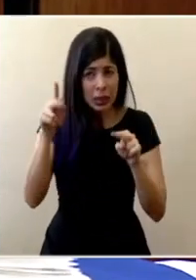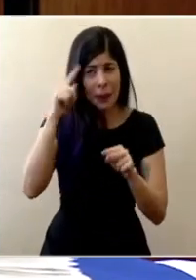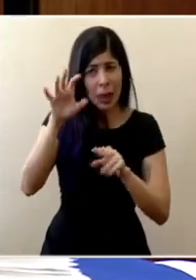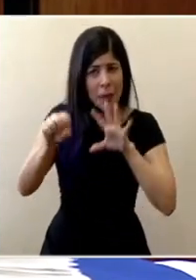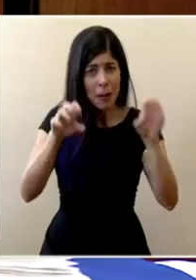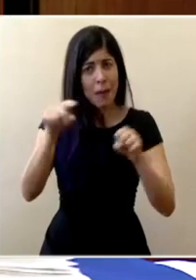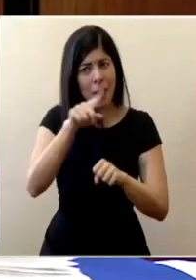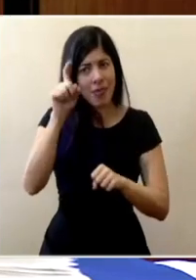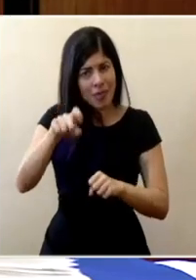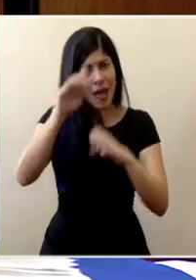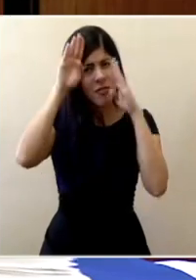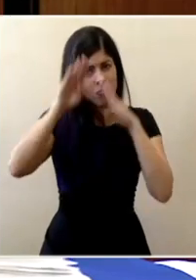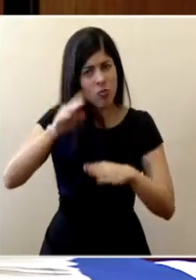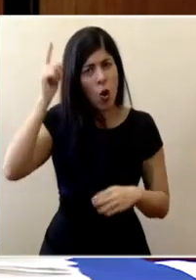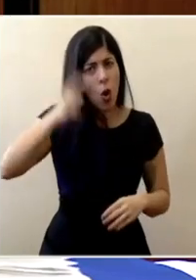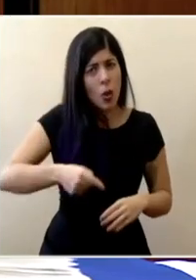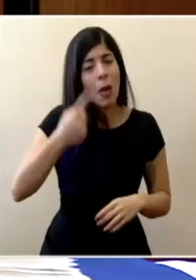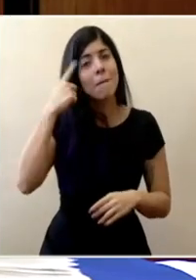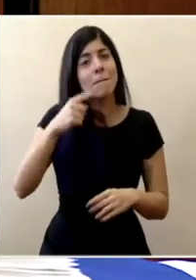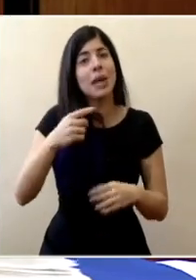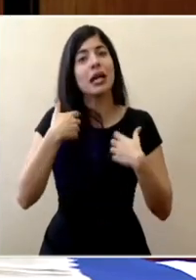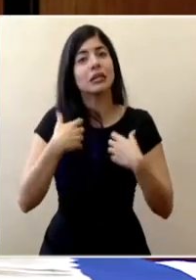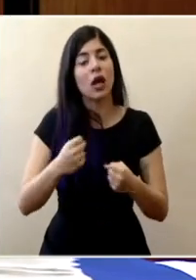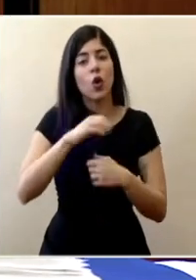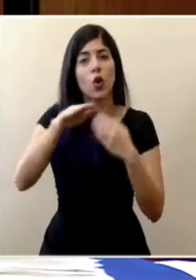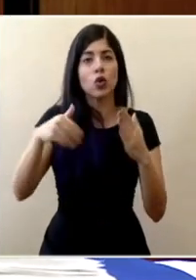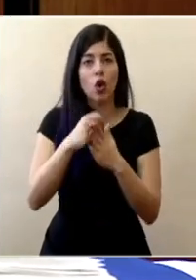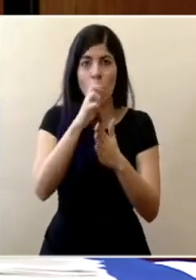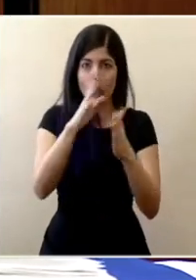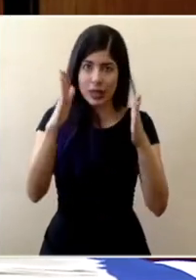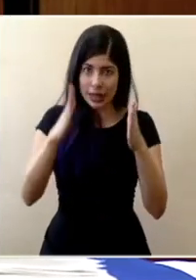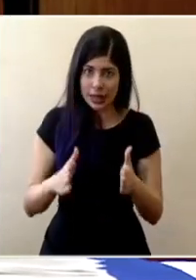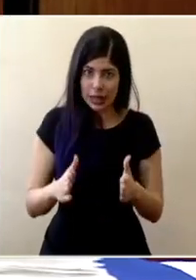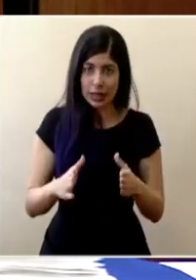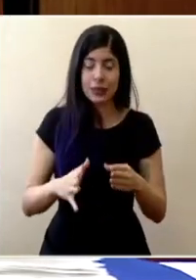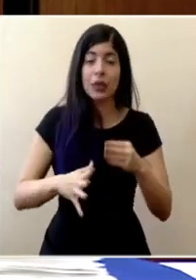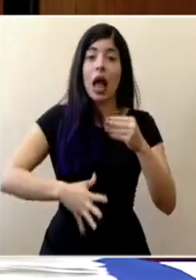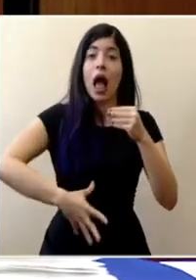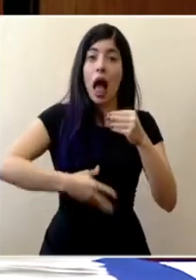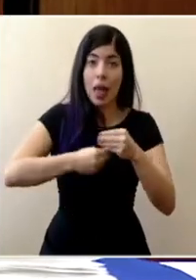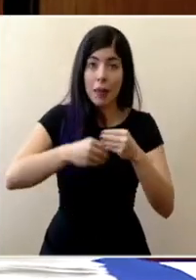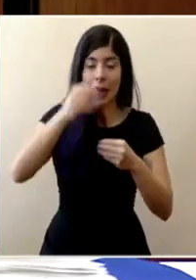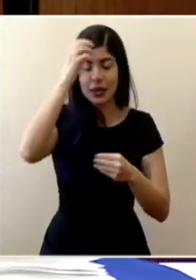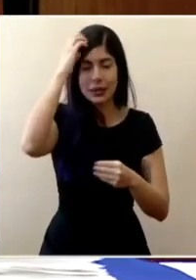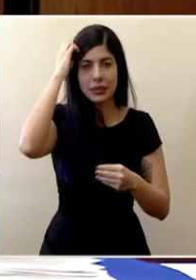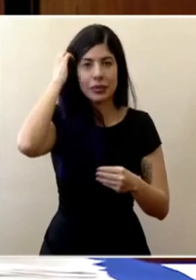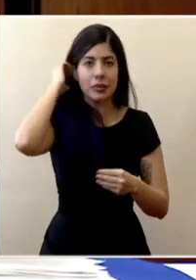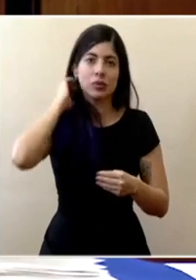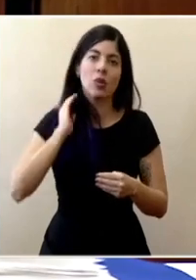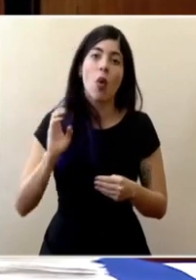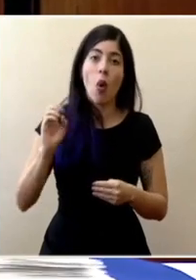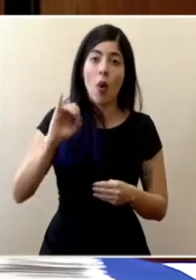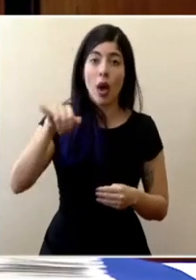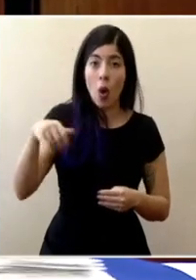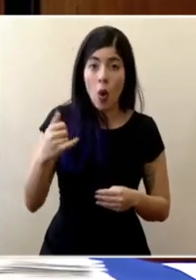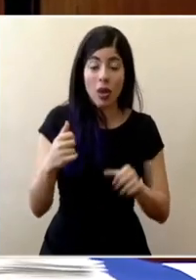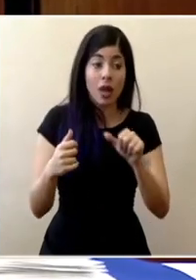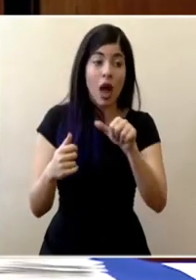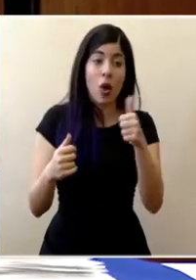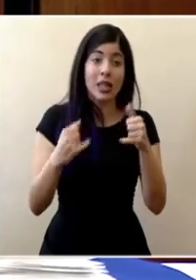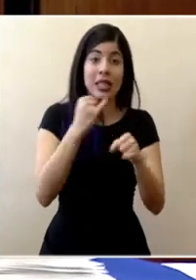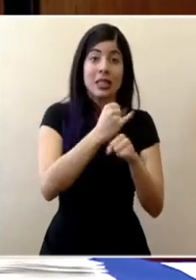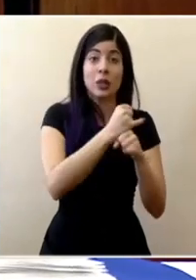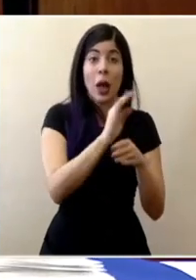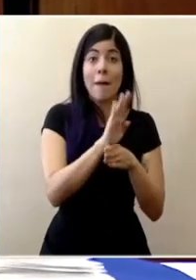esta disposición que es por el bien y la salud de todos los costarricenses. Además, el organismo de investigación judicial y algunas entidades